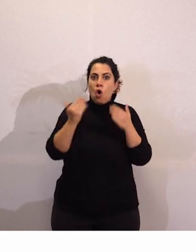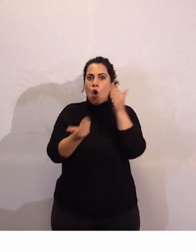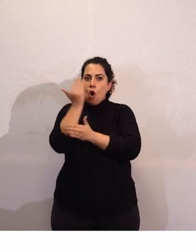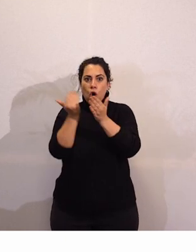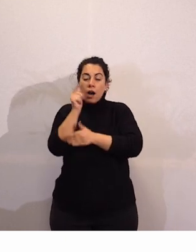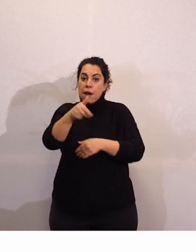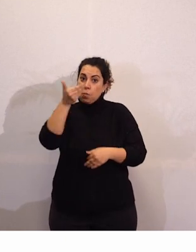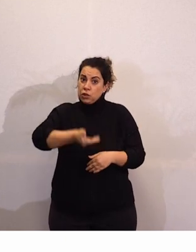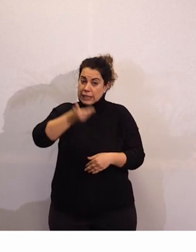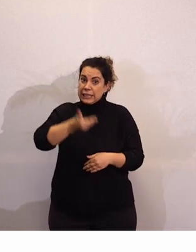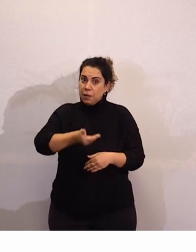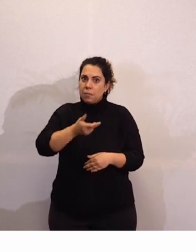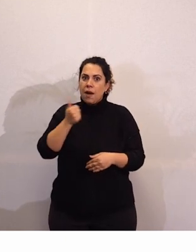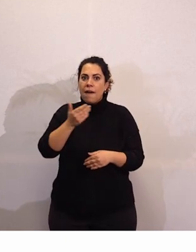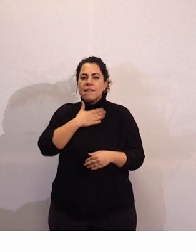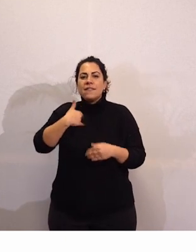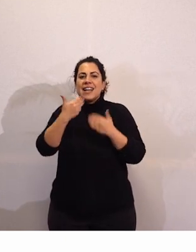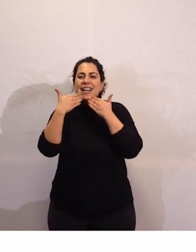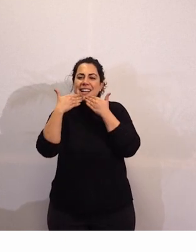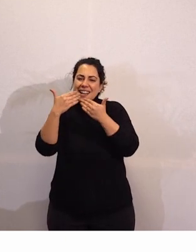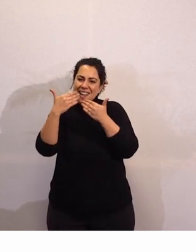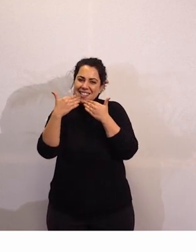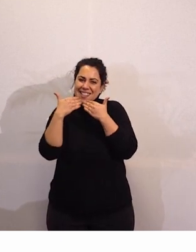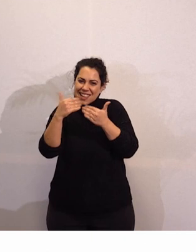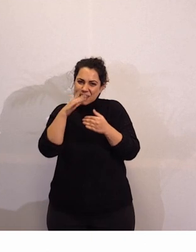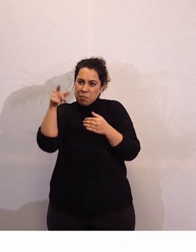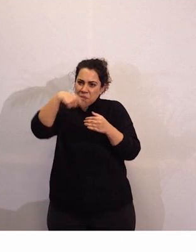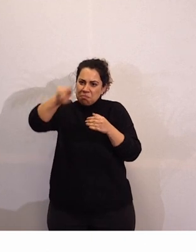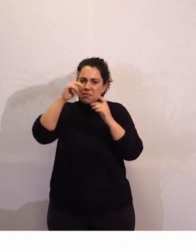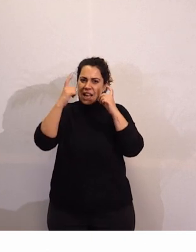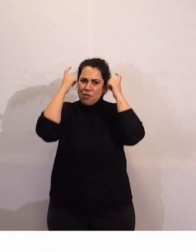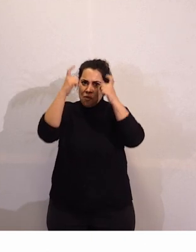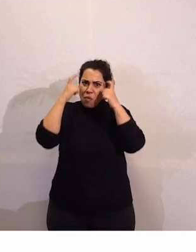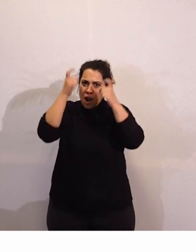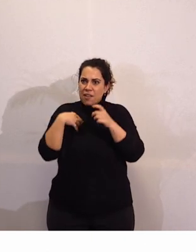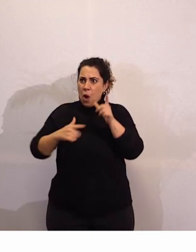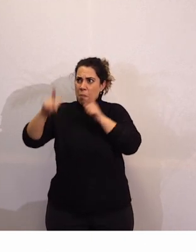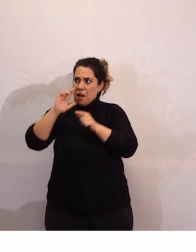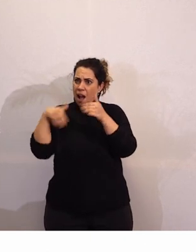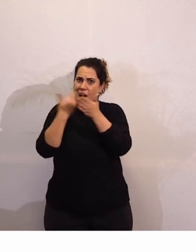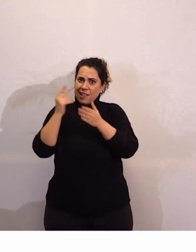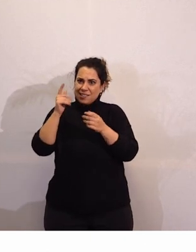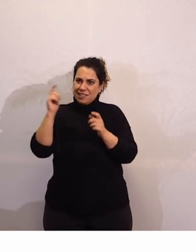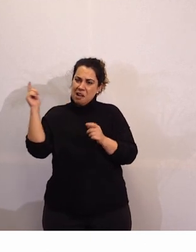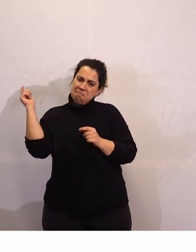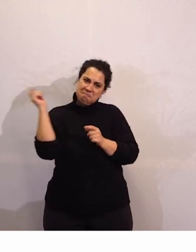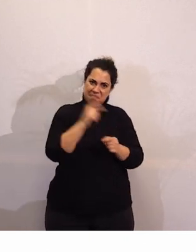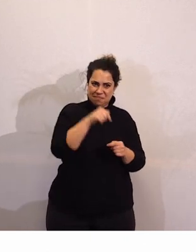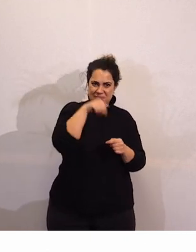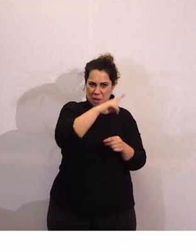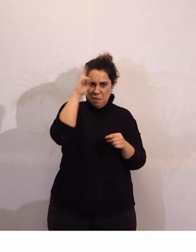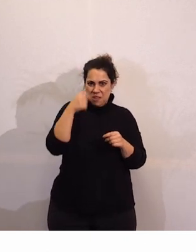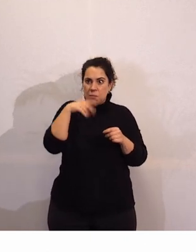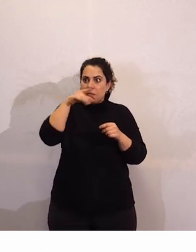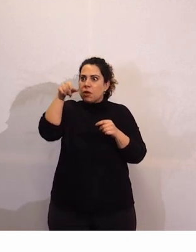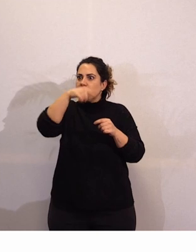tan importante. Os queremos agradecer vuestro esfuerzo por viajar a Madrid desde tantos lugares diferentes